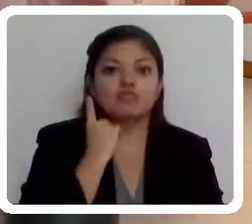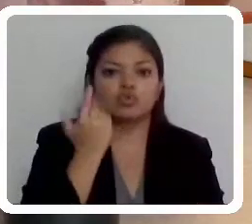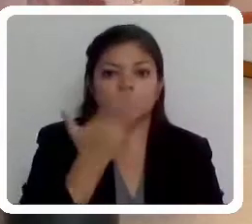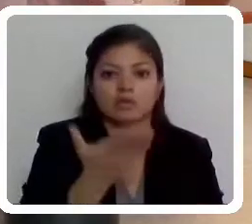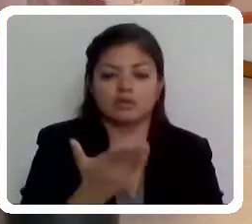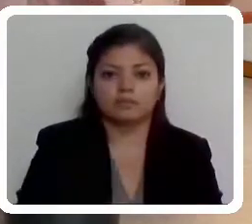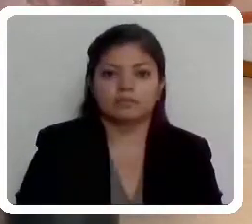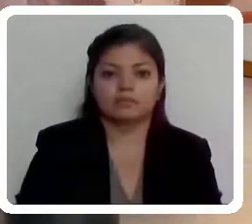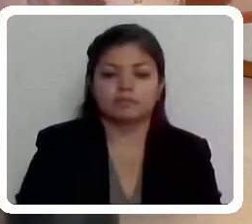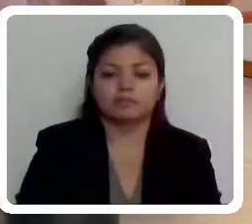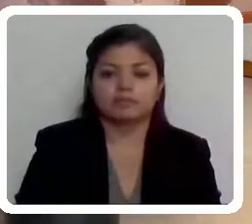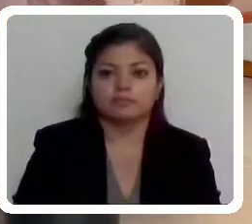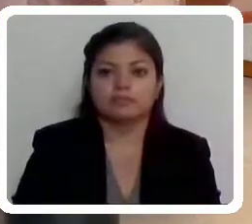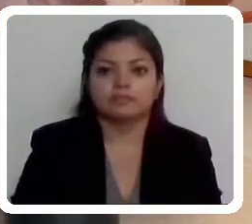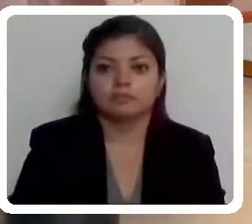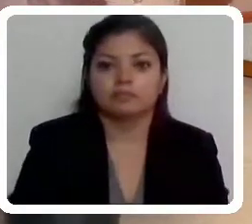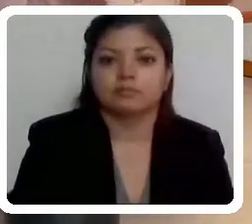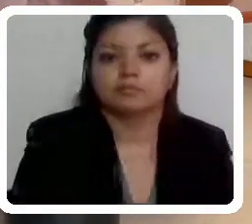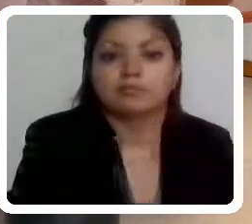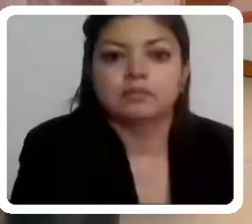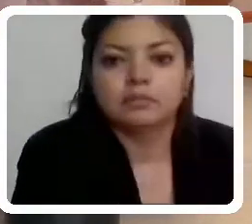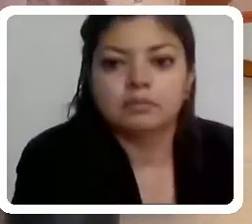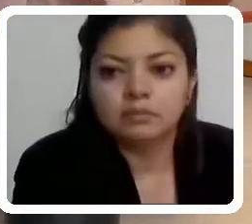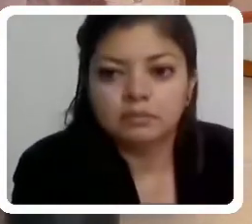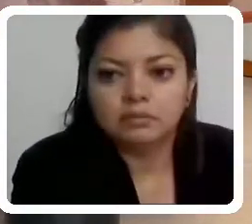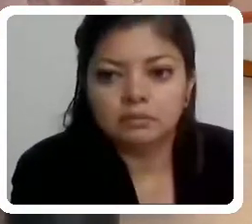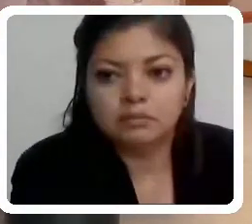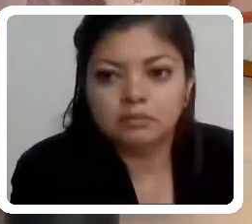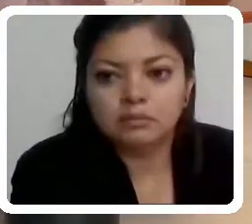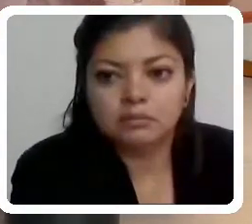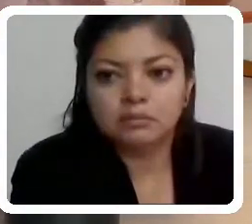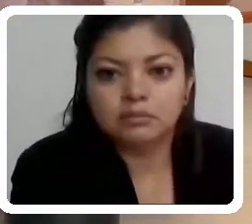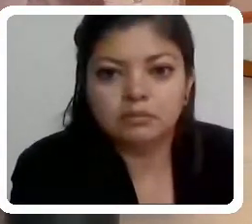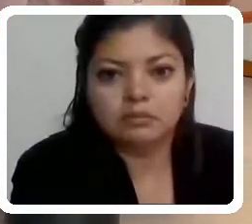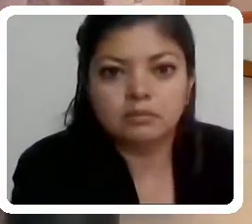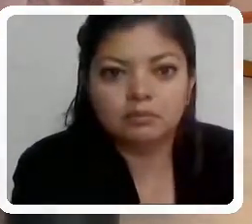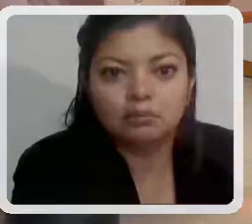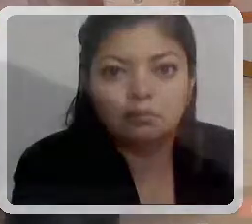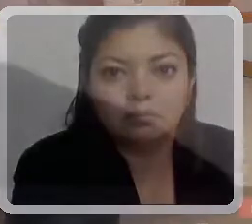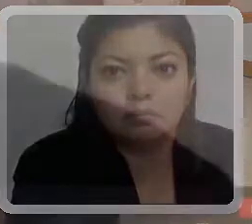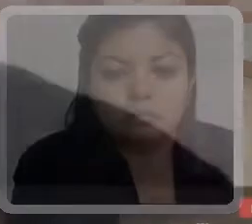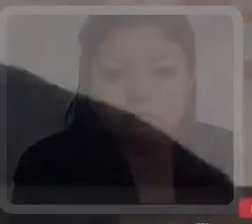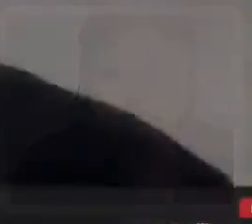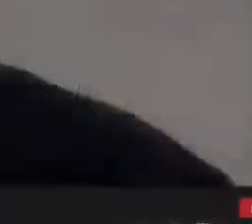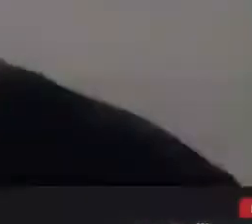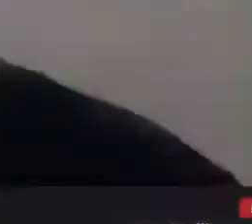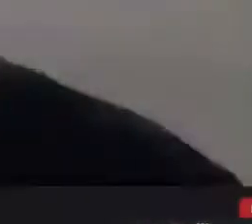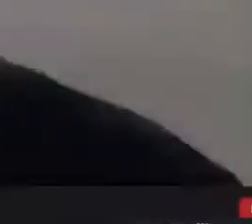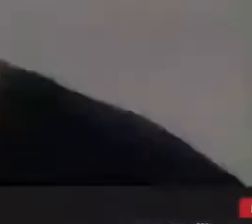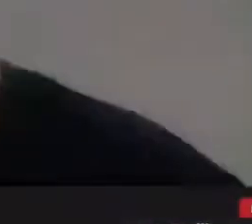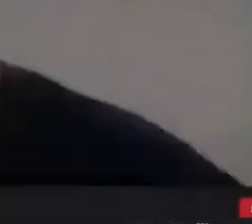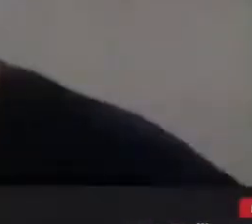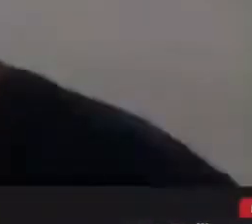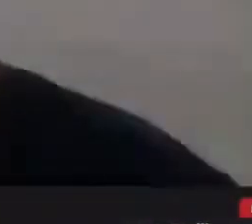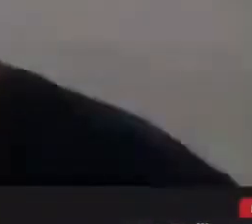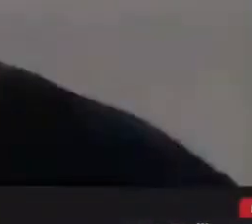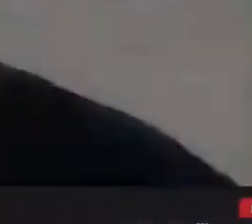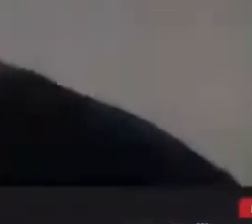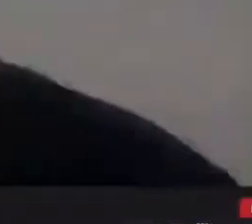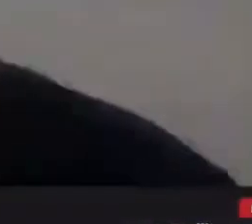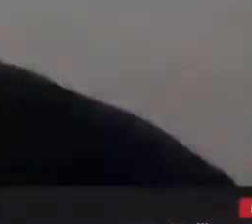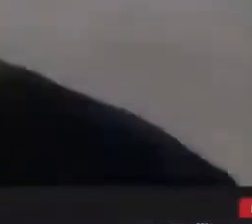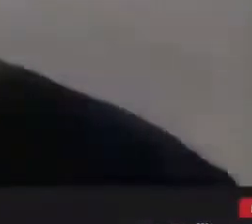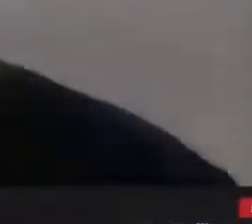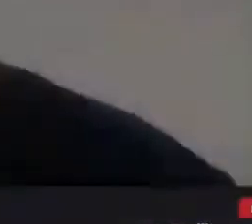Muchísimas gracias, presidente. Con la venia de la mesa directiva, compañeras y compañeros diputados, medios de comunicación,